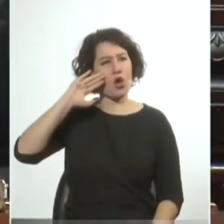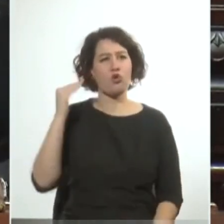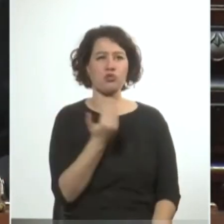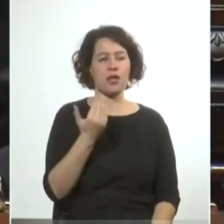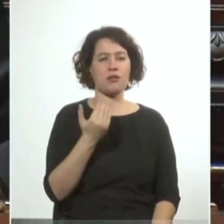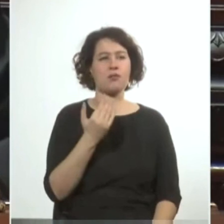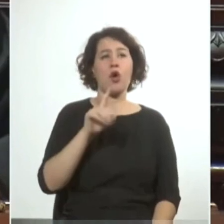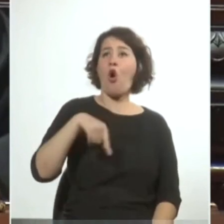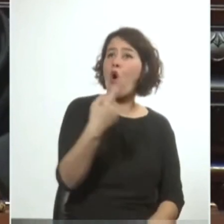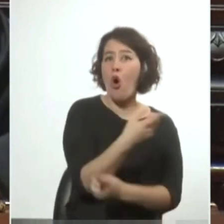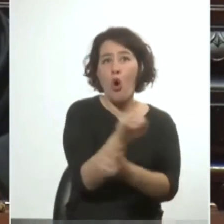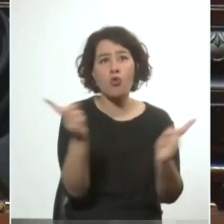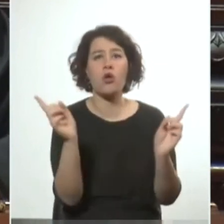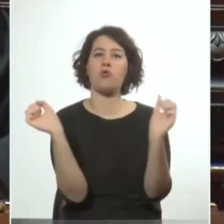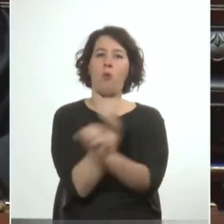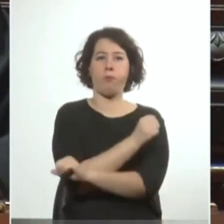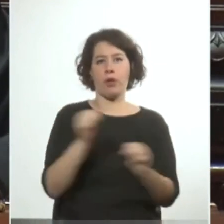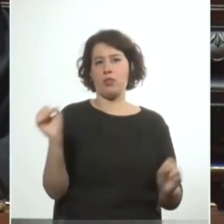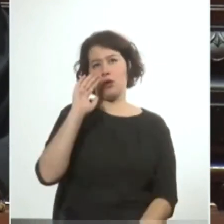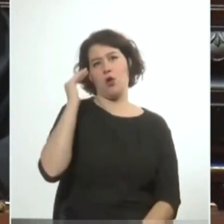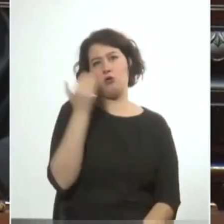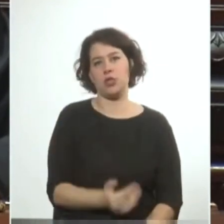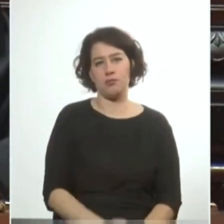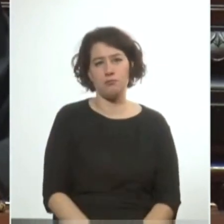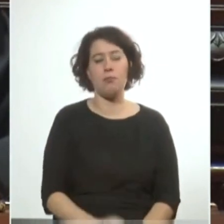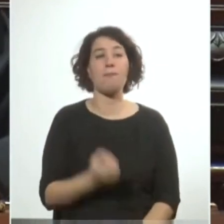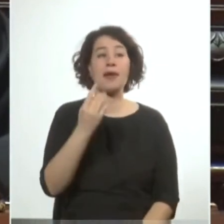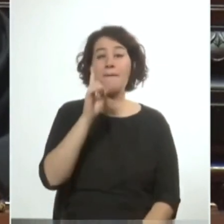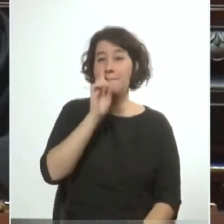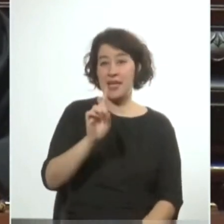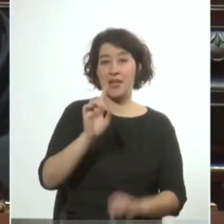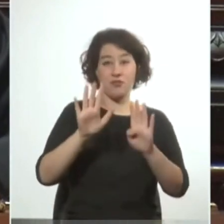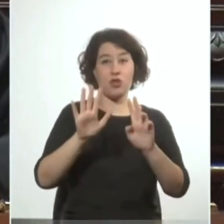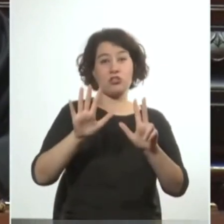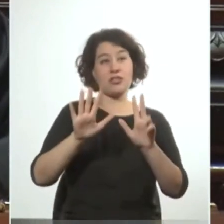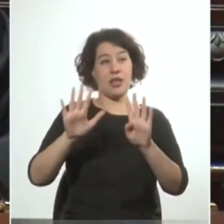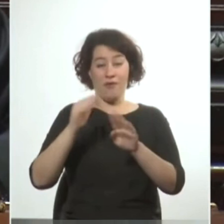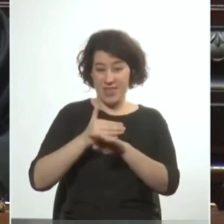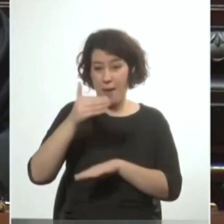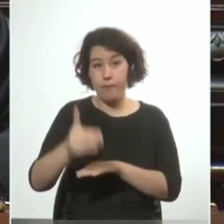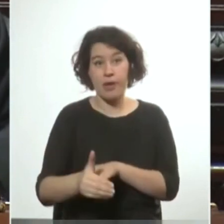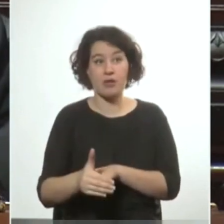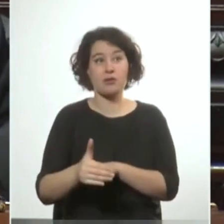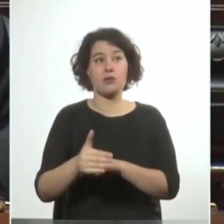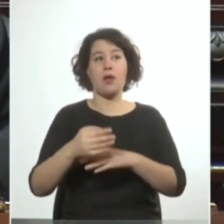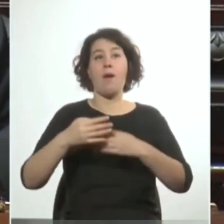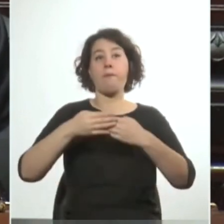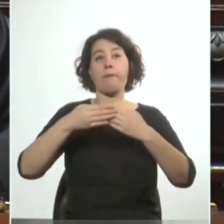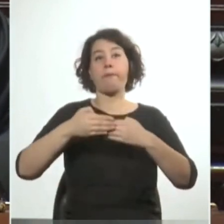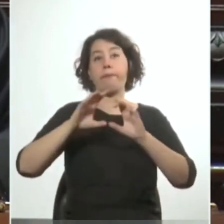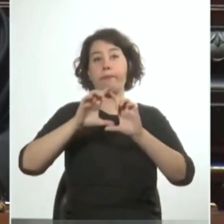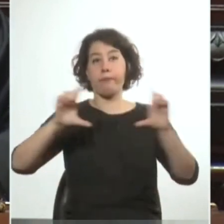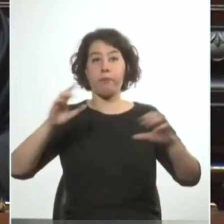como no otros lo pueden hacer porque después de 1989 cuando cayó el muro de Berlín